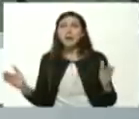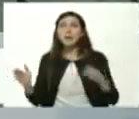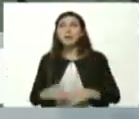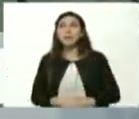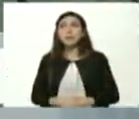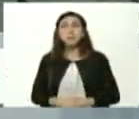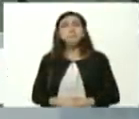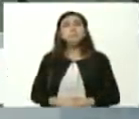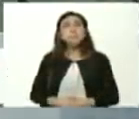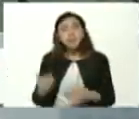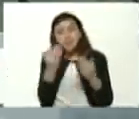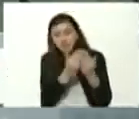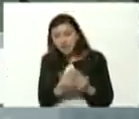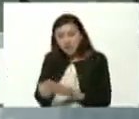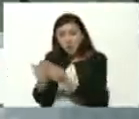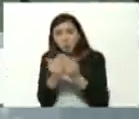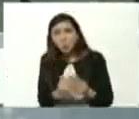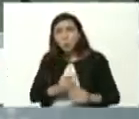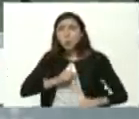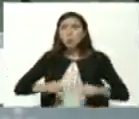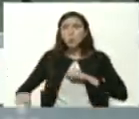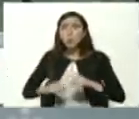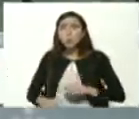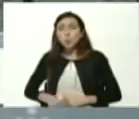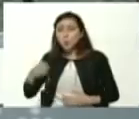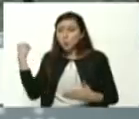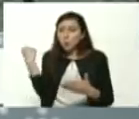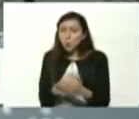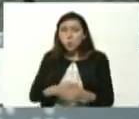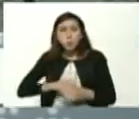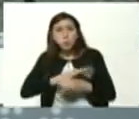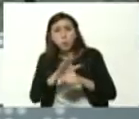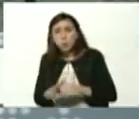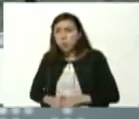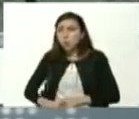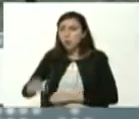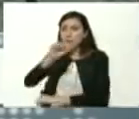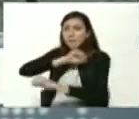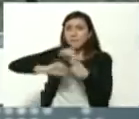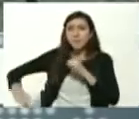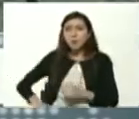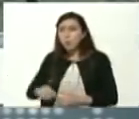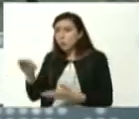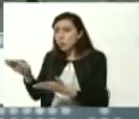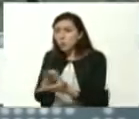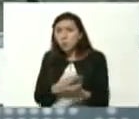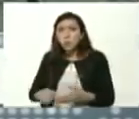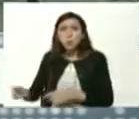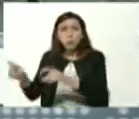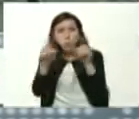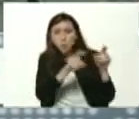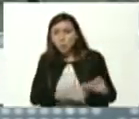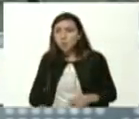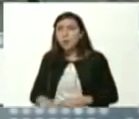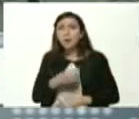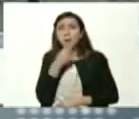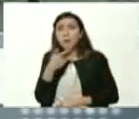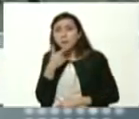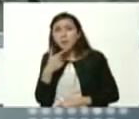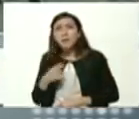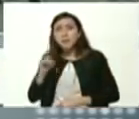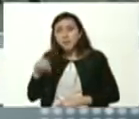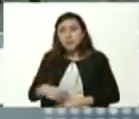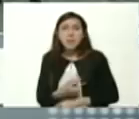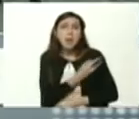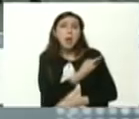estudiando movilizados luchando contra el COVID sembrando la tierra poniendo bella las universidades